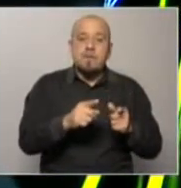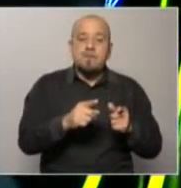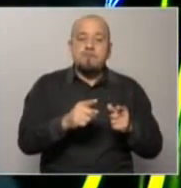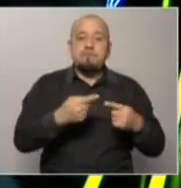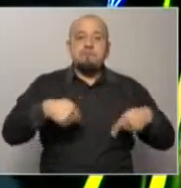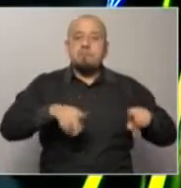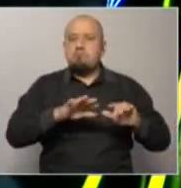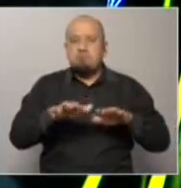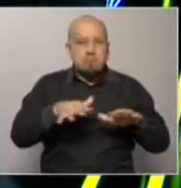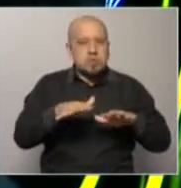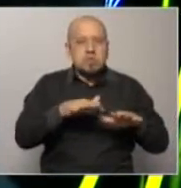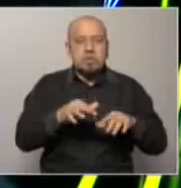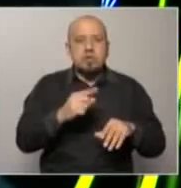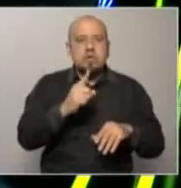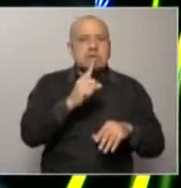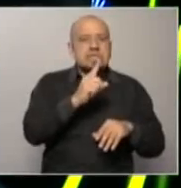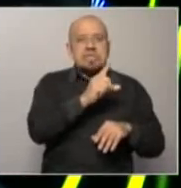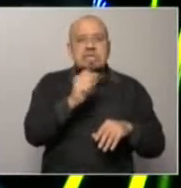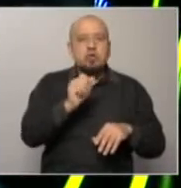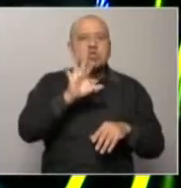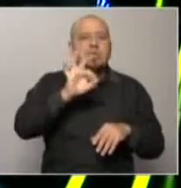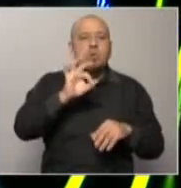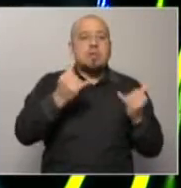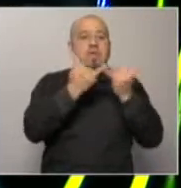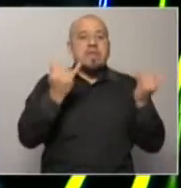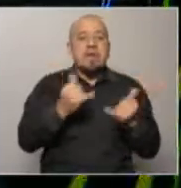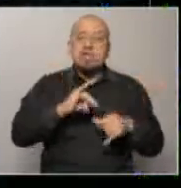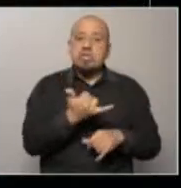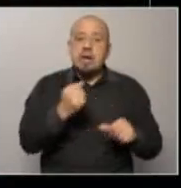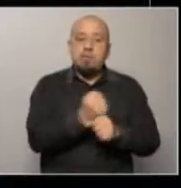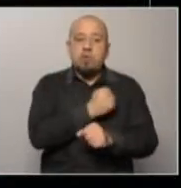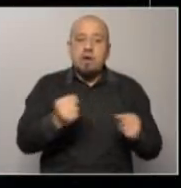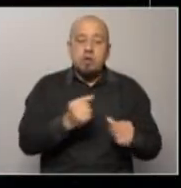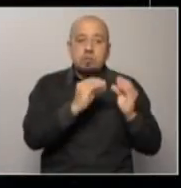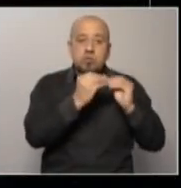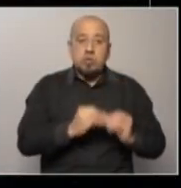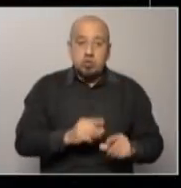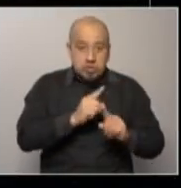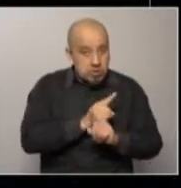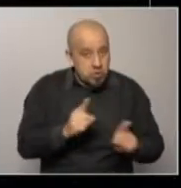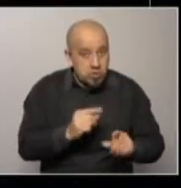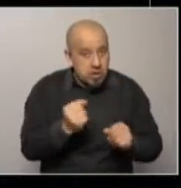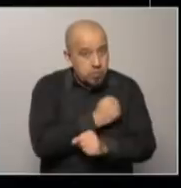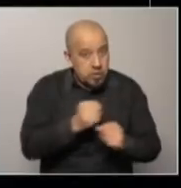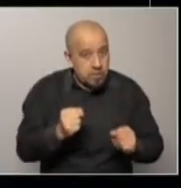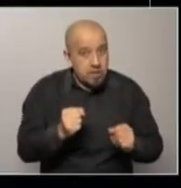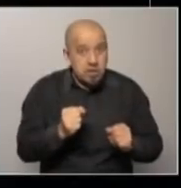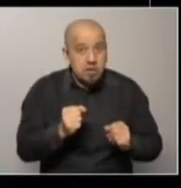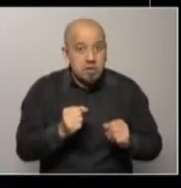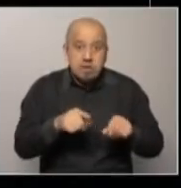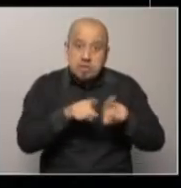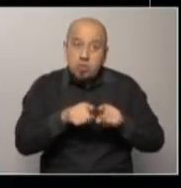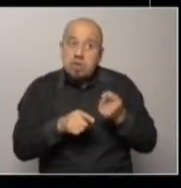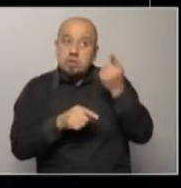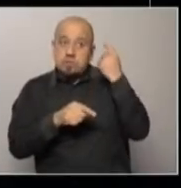un máximo de 150 días tiene que estar aprobado el presupuesto. Si no se aprueba, queda el anterior. Queda el anterior.